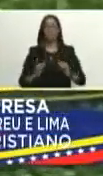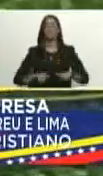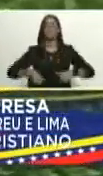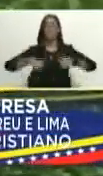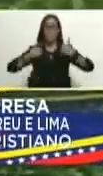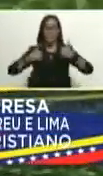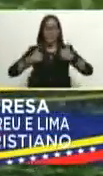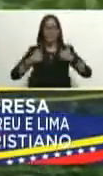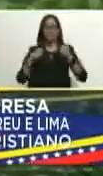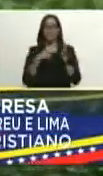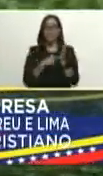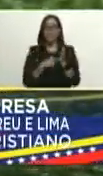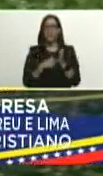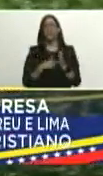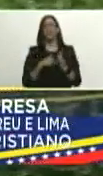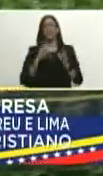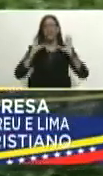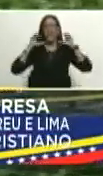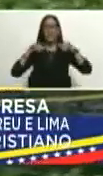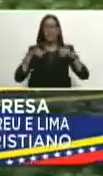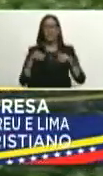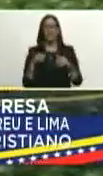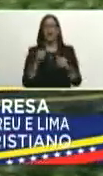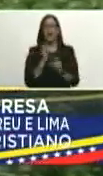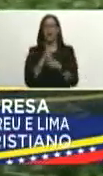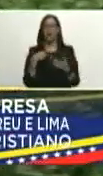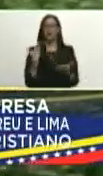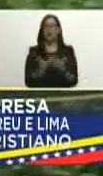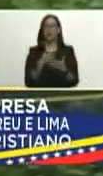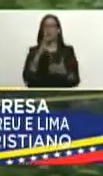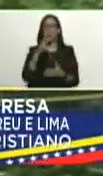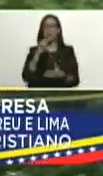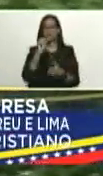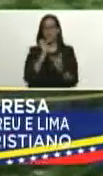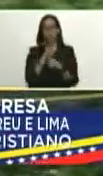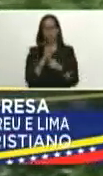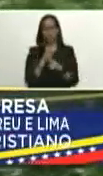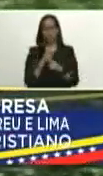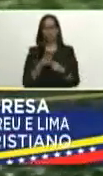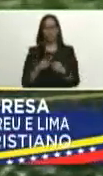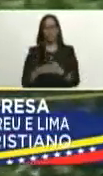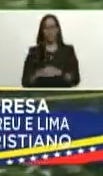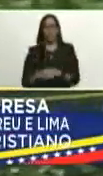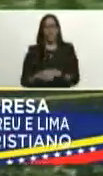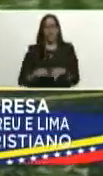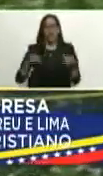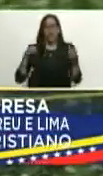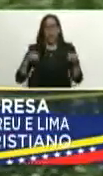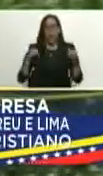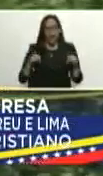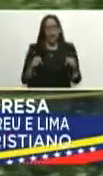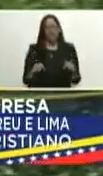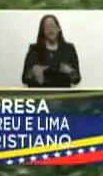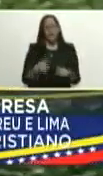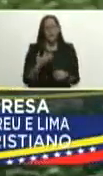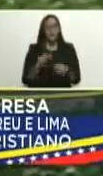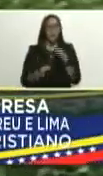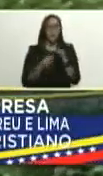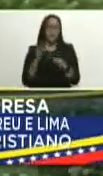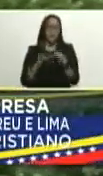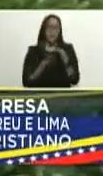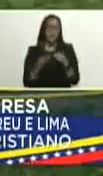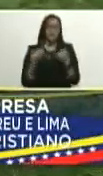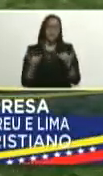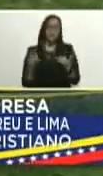sembradas a partir del 10 de agosto hasta el 20 de agosto acá cabe resaltar bueno ya